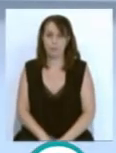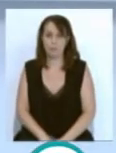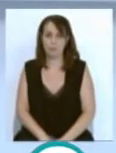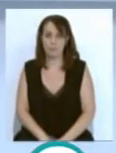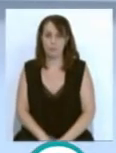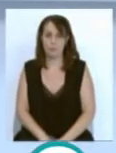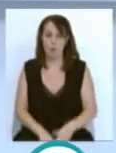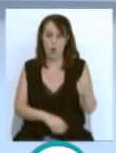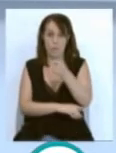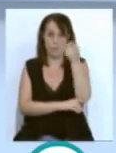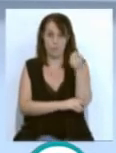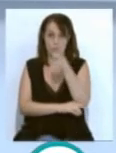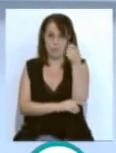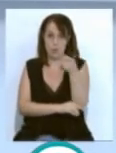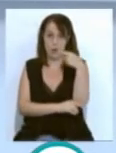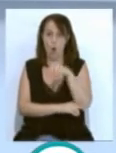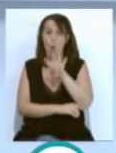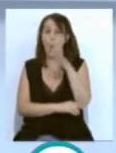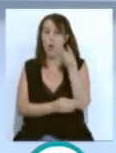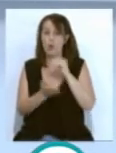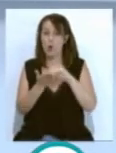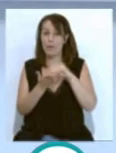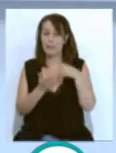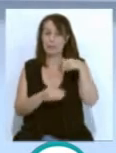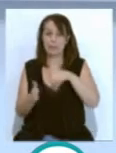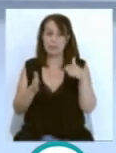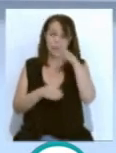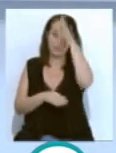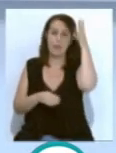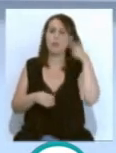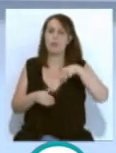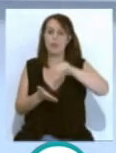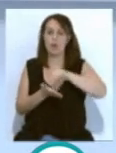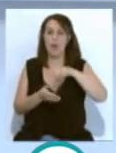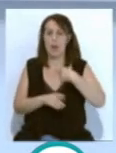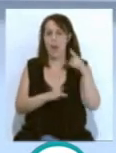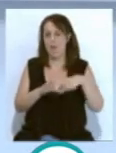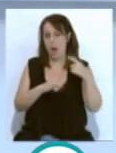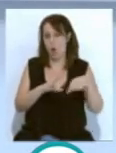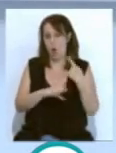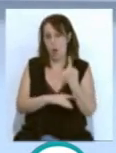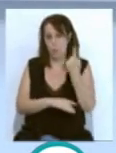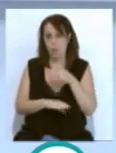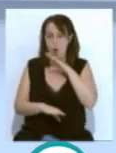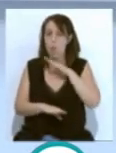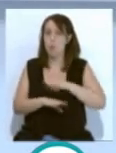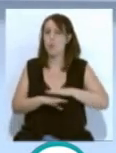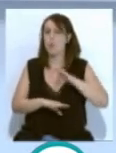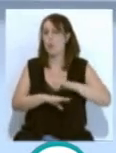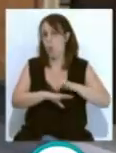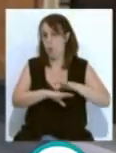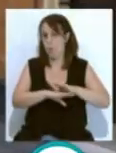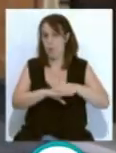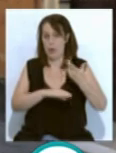Y los bomberos asisten el cuarto incendio de este verano en la ciudad. Una lavadora ha sido la causante de un pequeño fuego